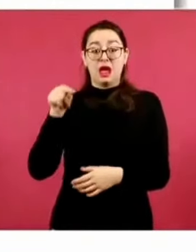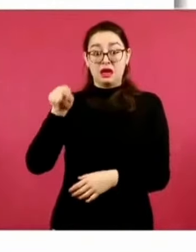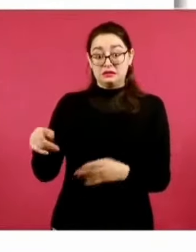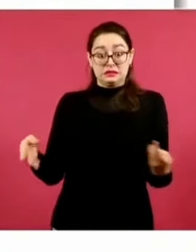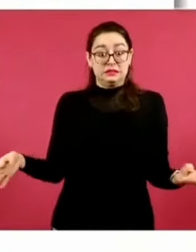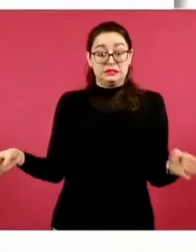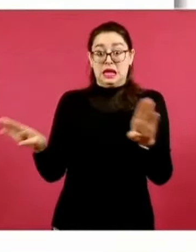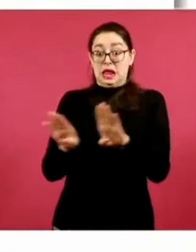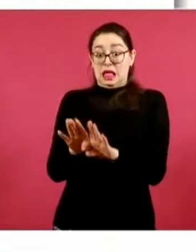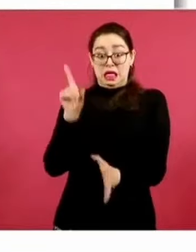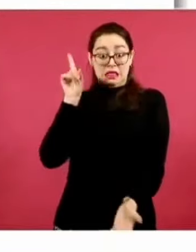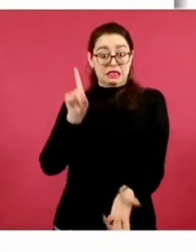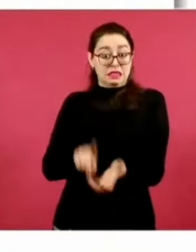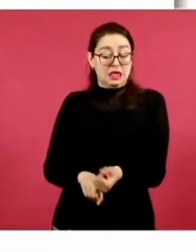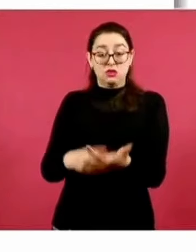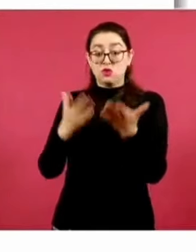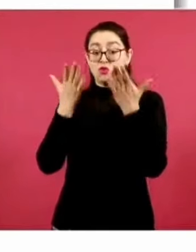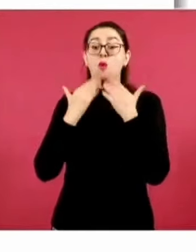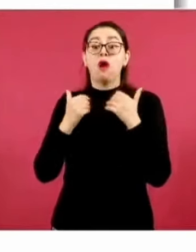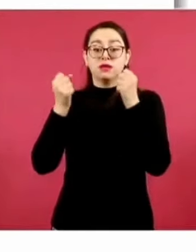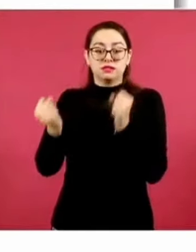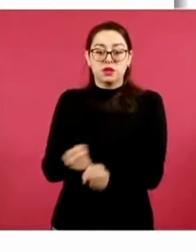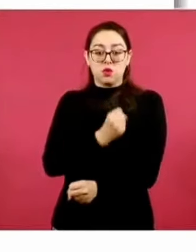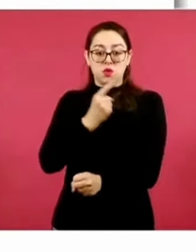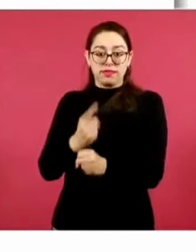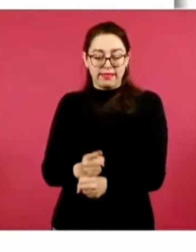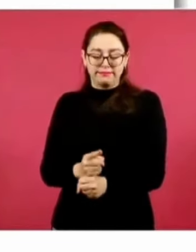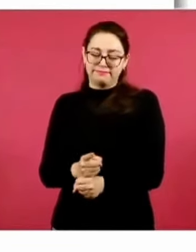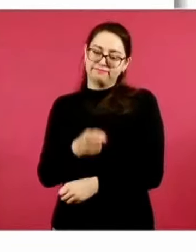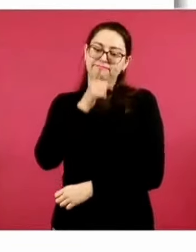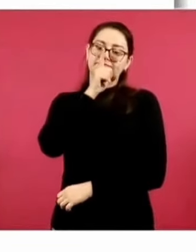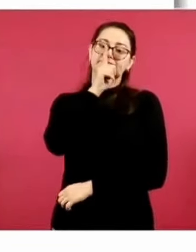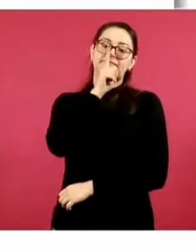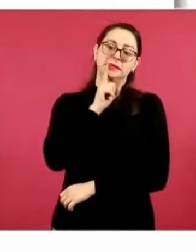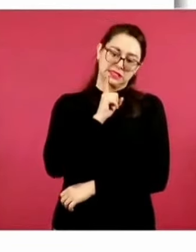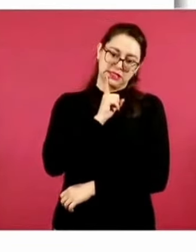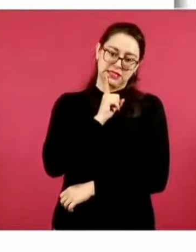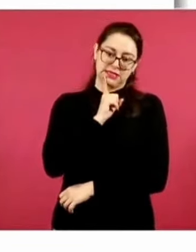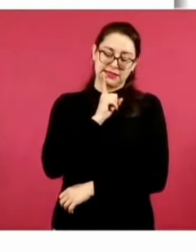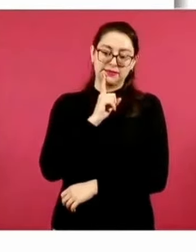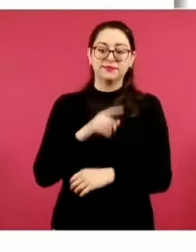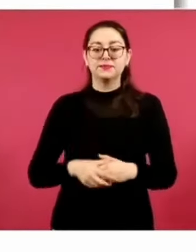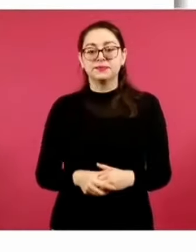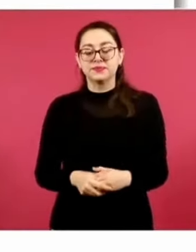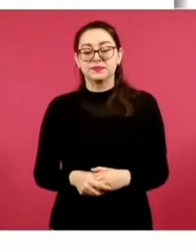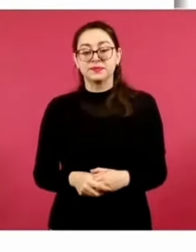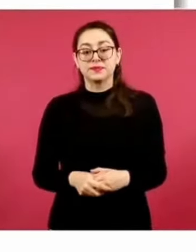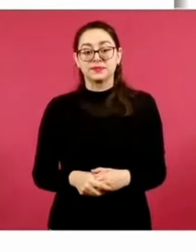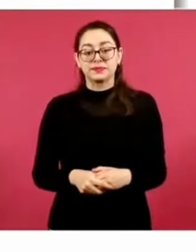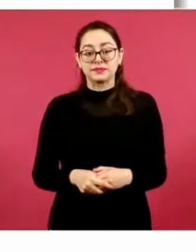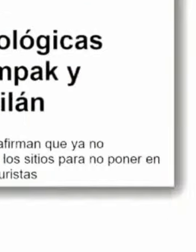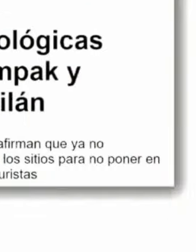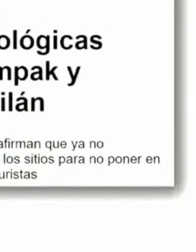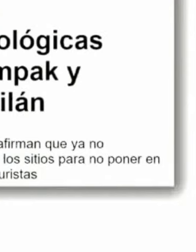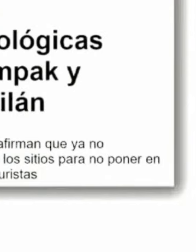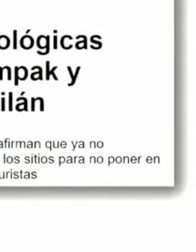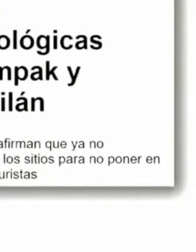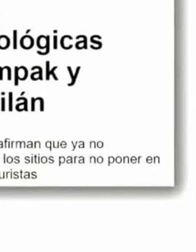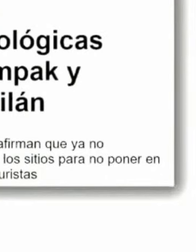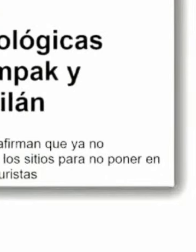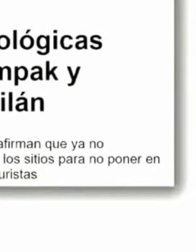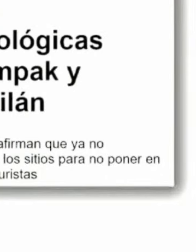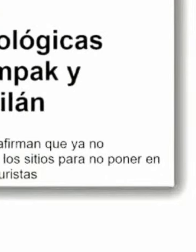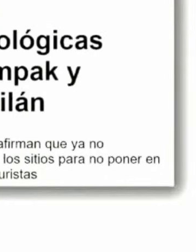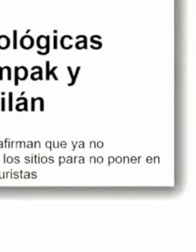campaña permanente en medios para poner en el centro de la agenda pública el tema de la inseguridad. Buena parte de los